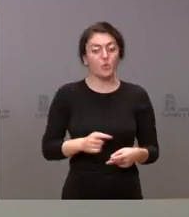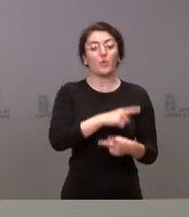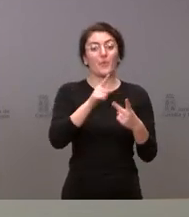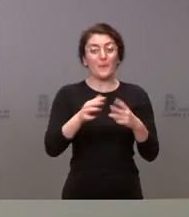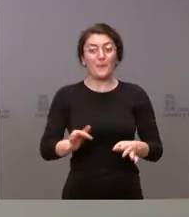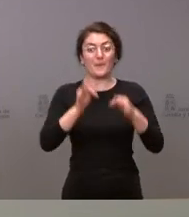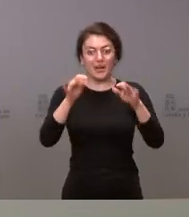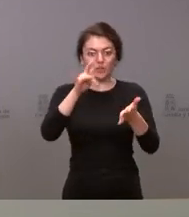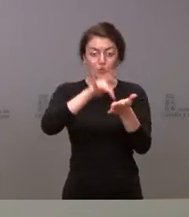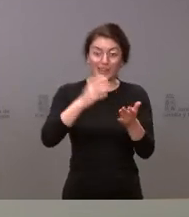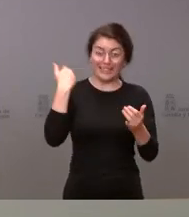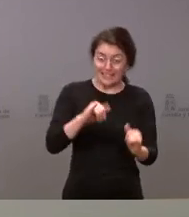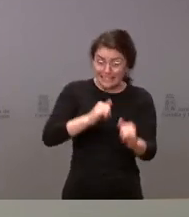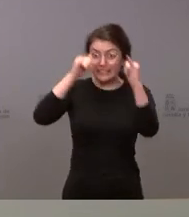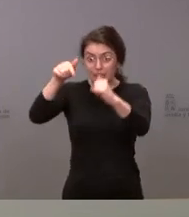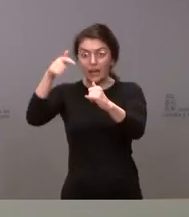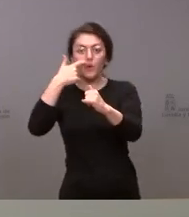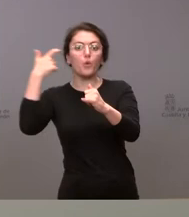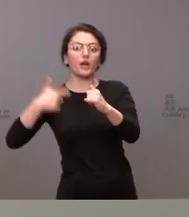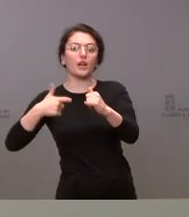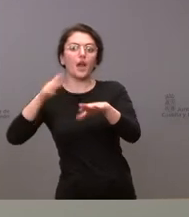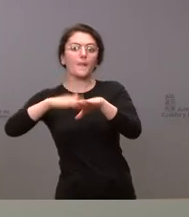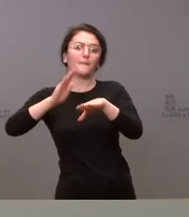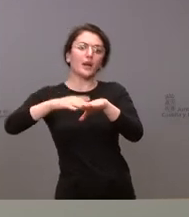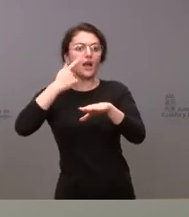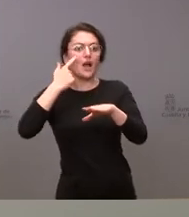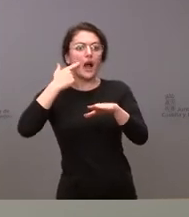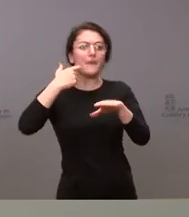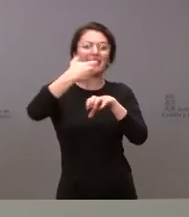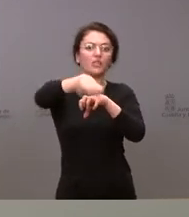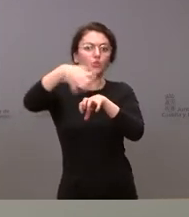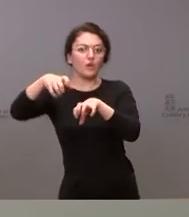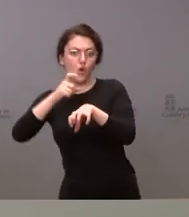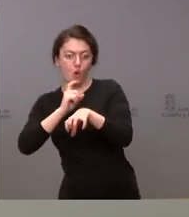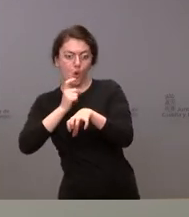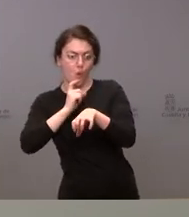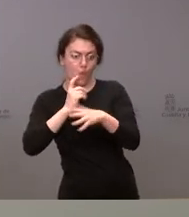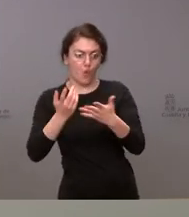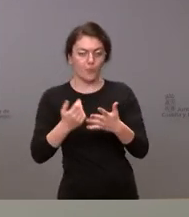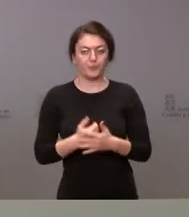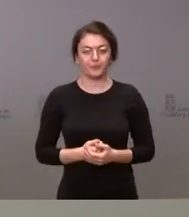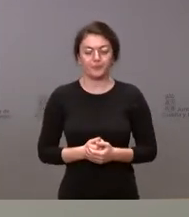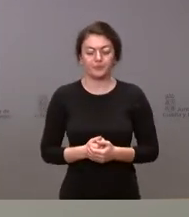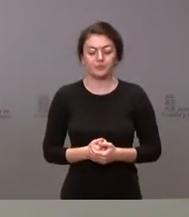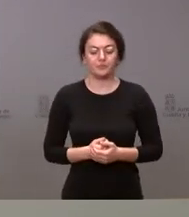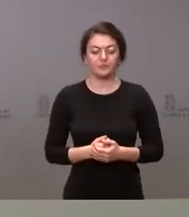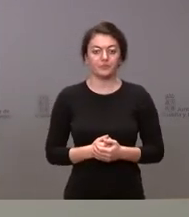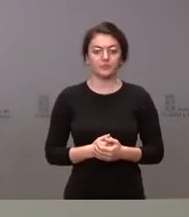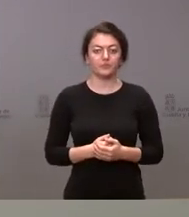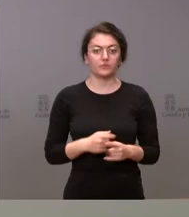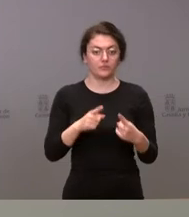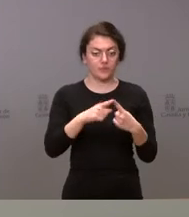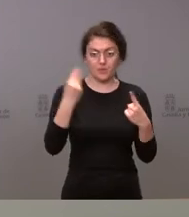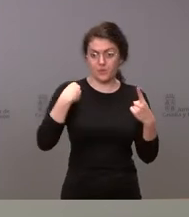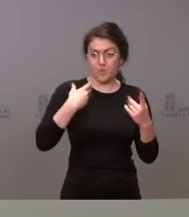el almacenaje y para la distribución, para que esta ayuda no se pierda por el camino y pueda llegar a su última finalidad. Ese sería un primer bloque, la ayuda que